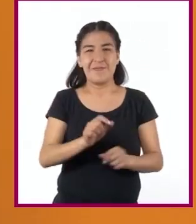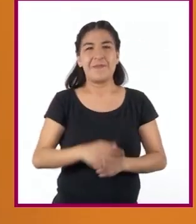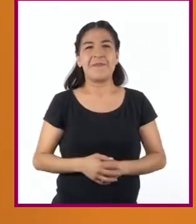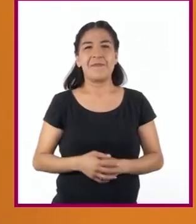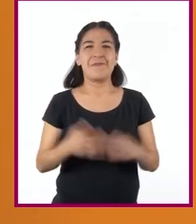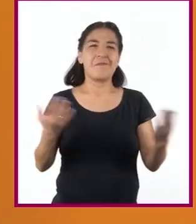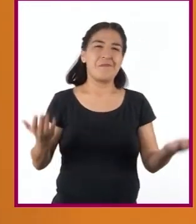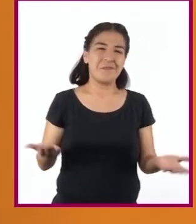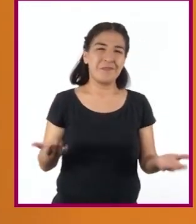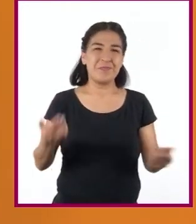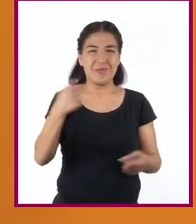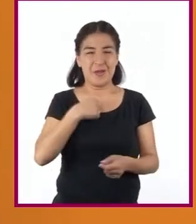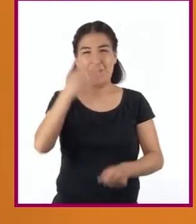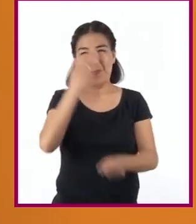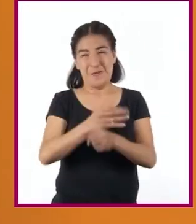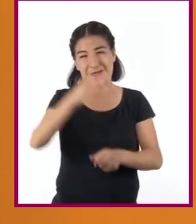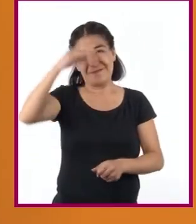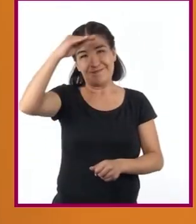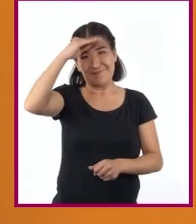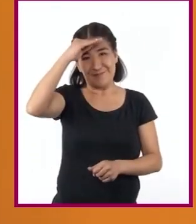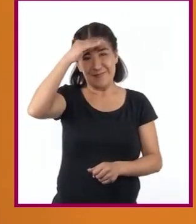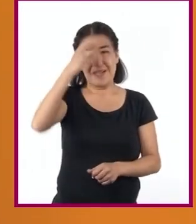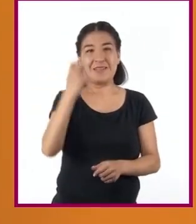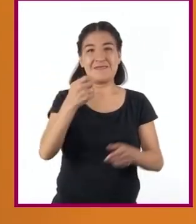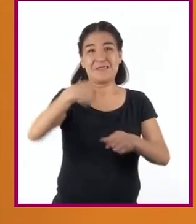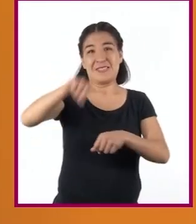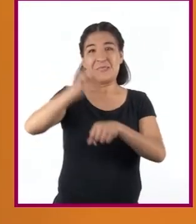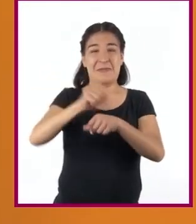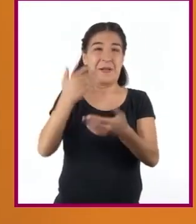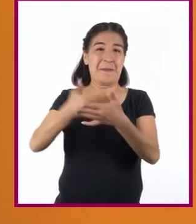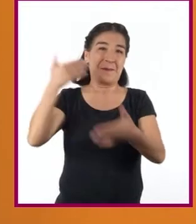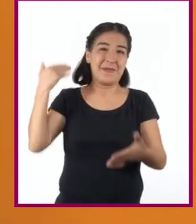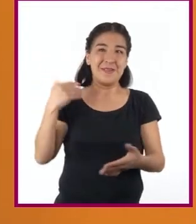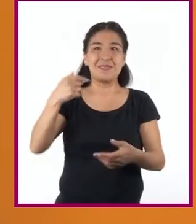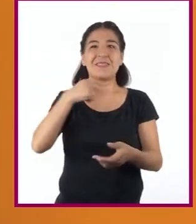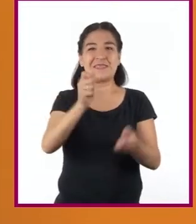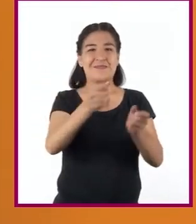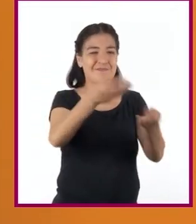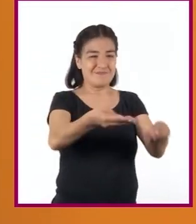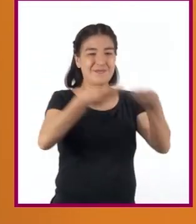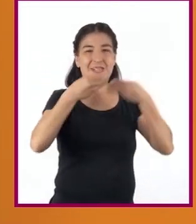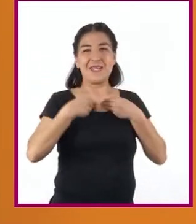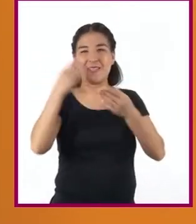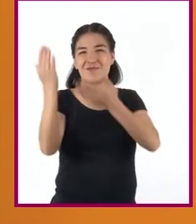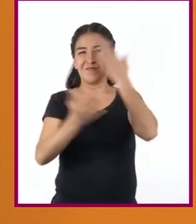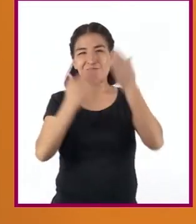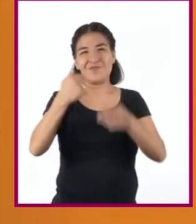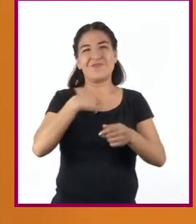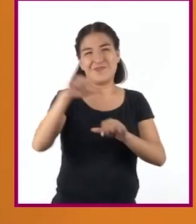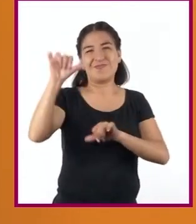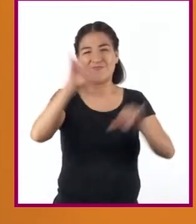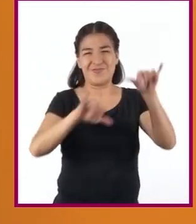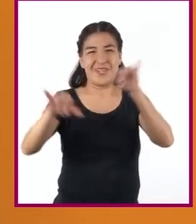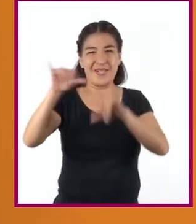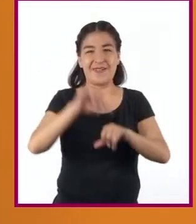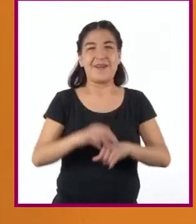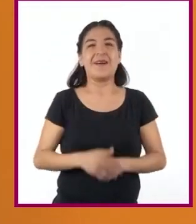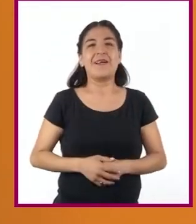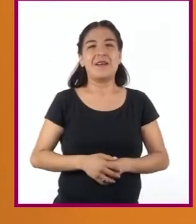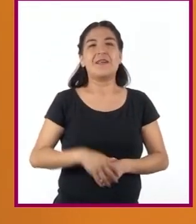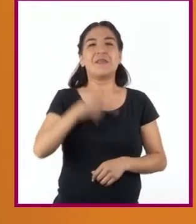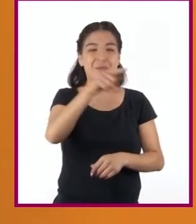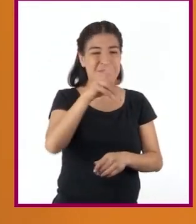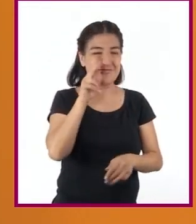Pues ahora que lo pienso fue la semana pasada que me entregaron unos estudios de laboratorio y como sabes